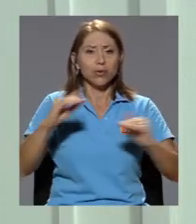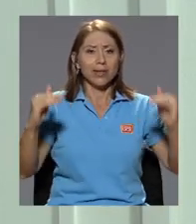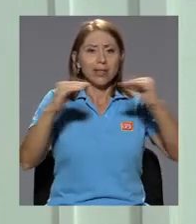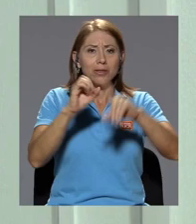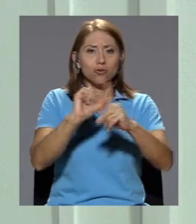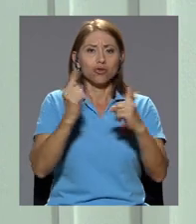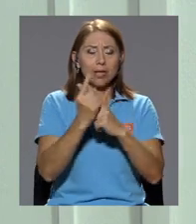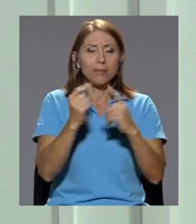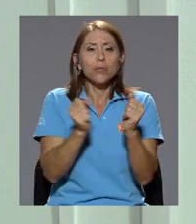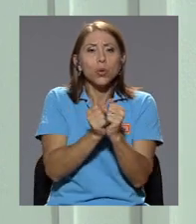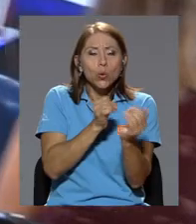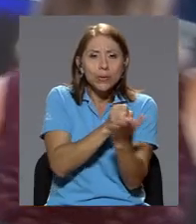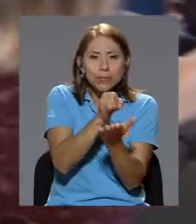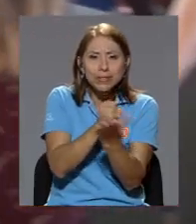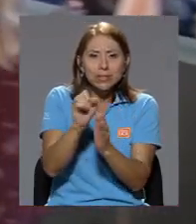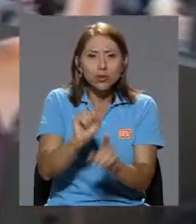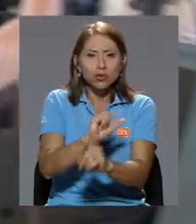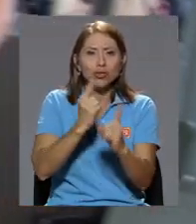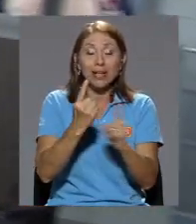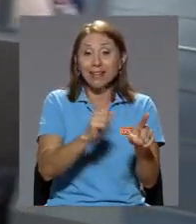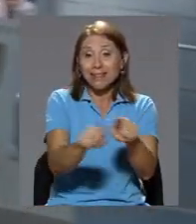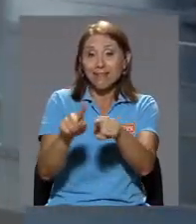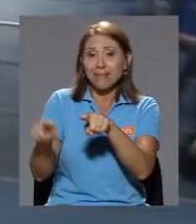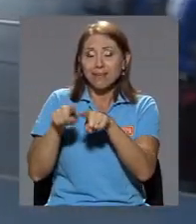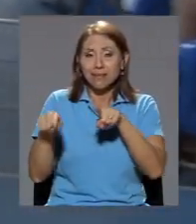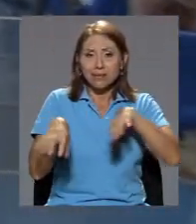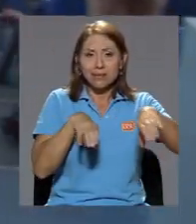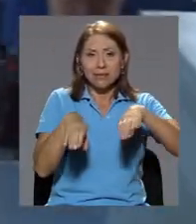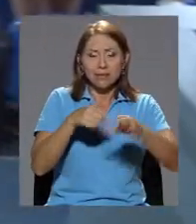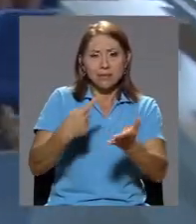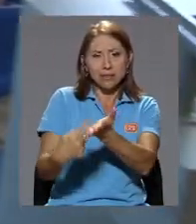la investigación social en diferentes paneles de discusión.